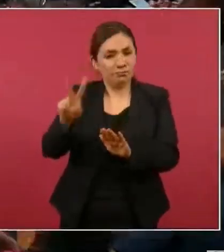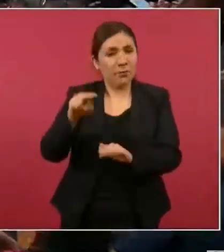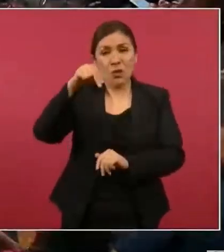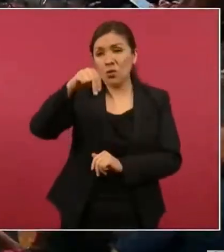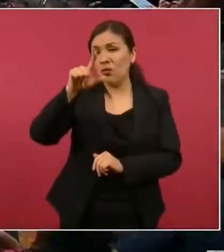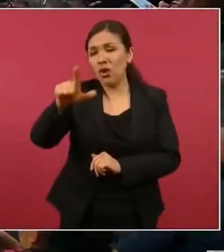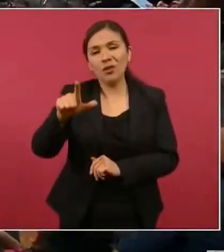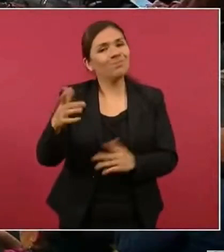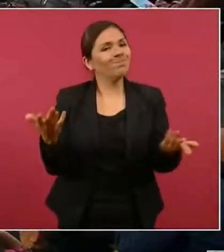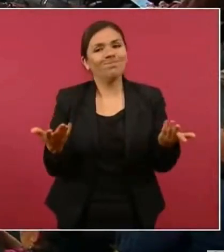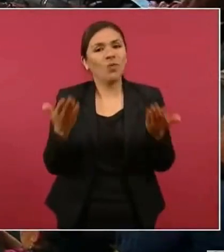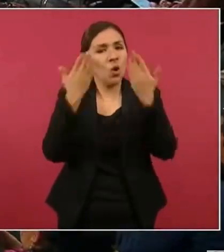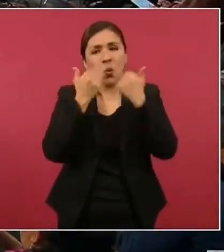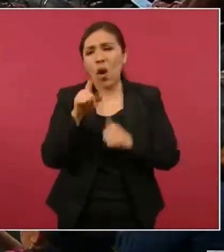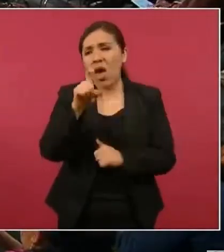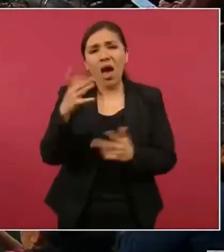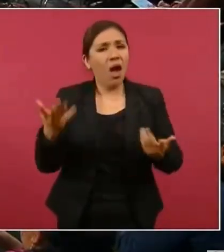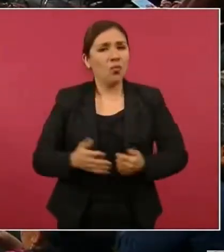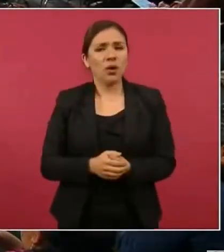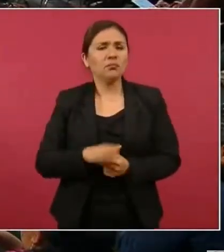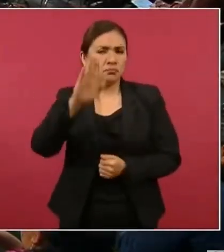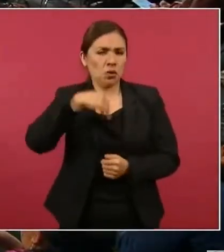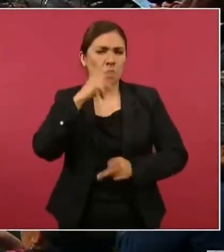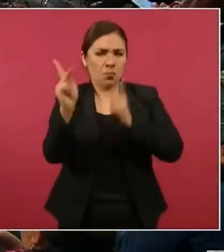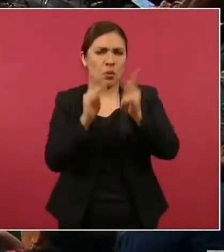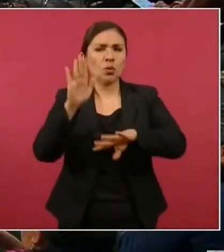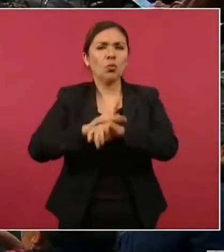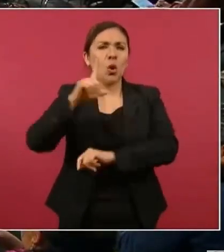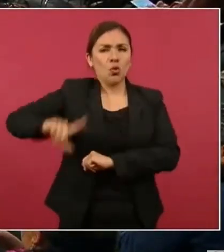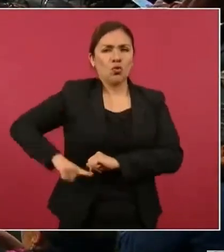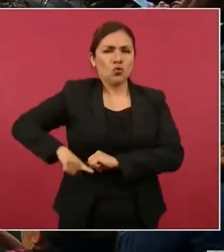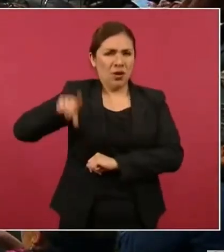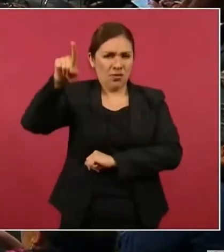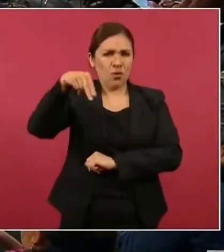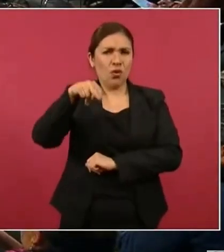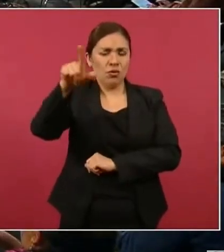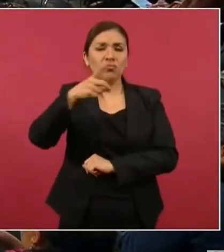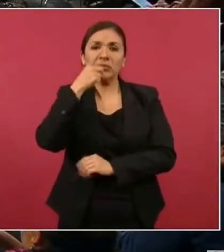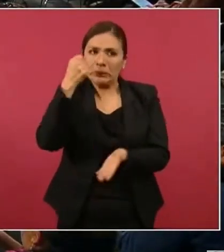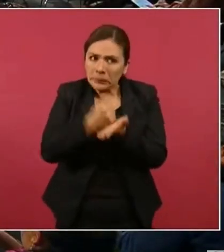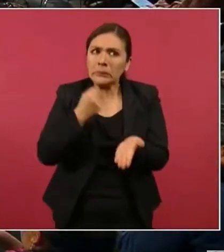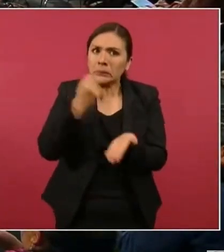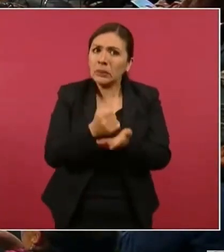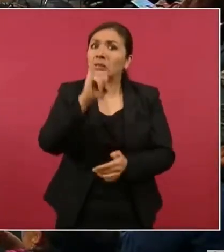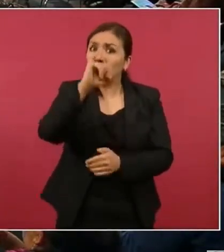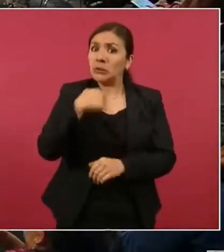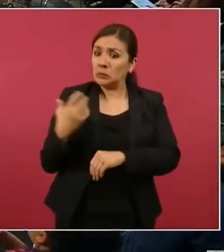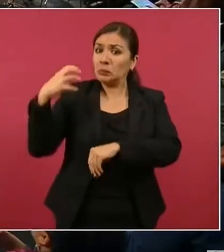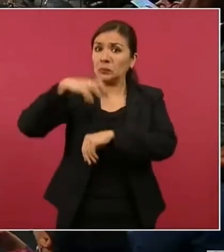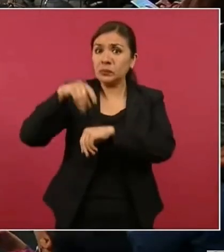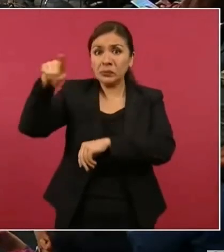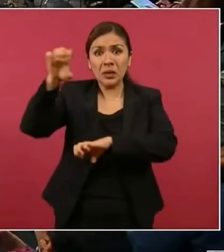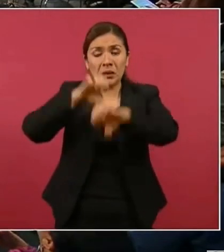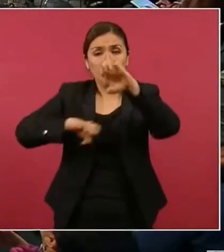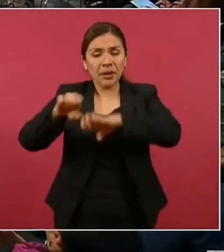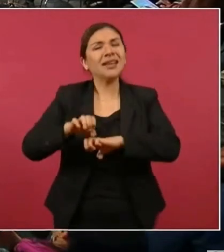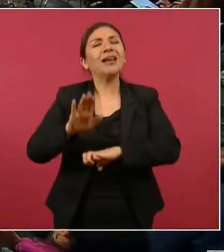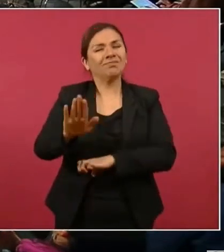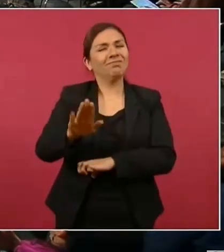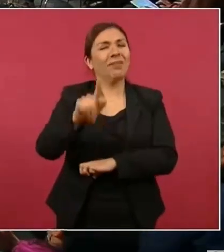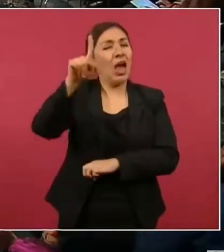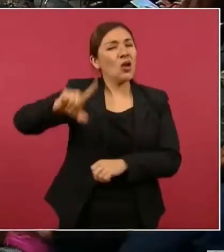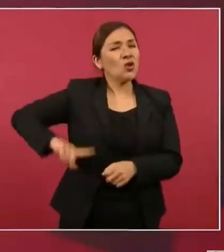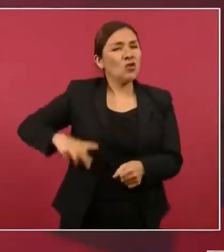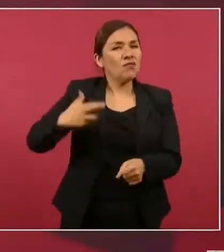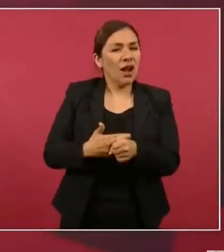no hay agua. Y lo pregunto porque el gobierno del estado insiste en que sí se va a instalar la planta en este punto. Sí, el gobernador